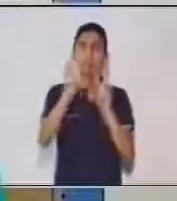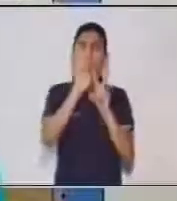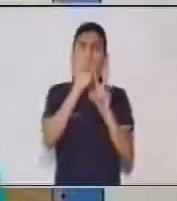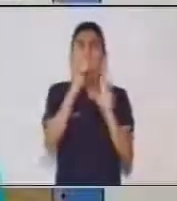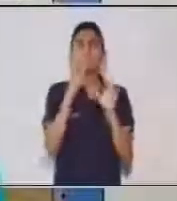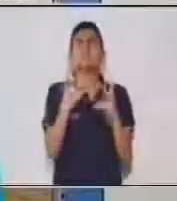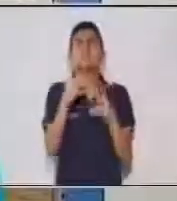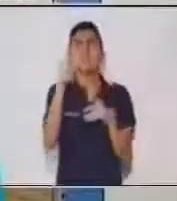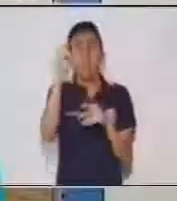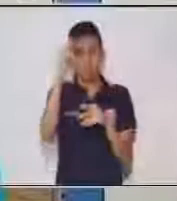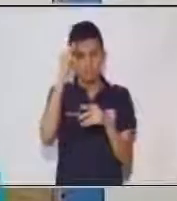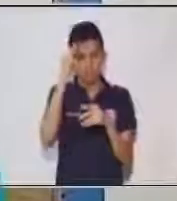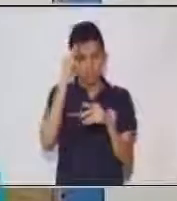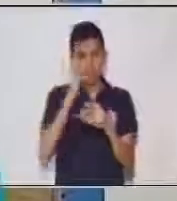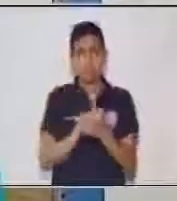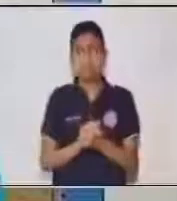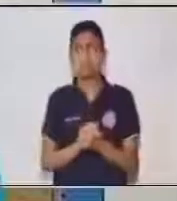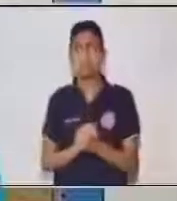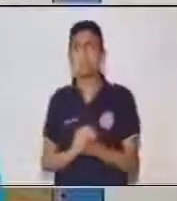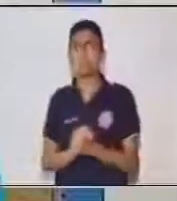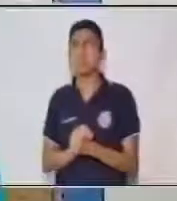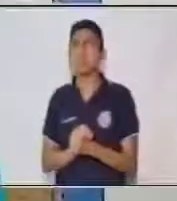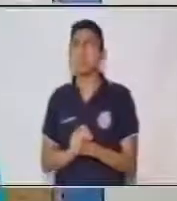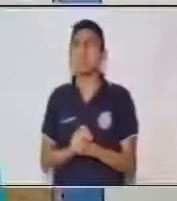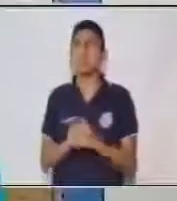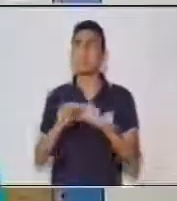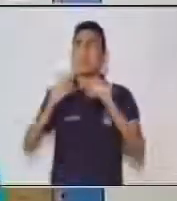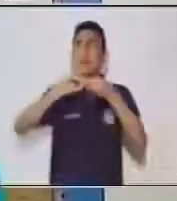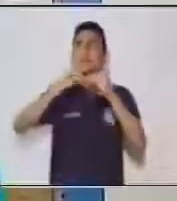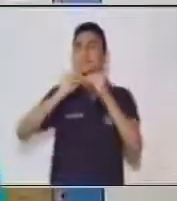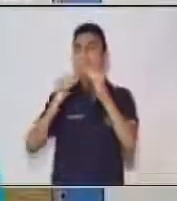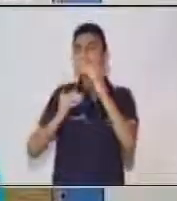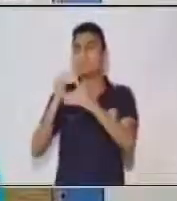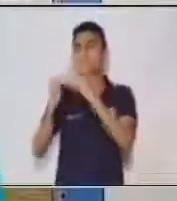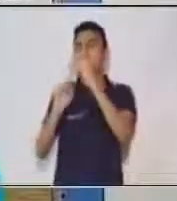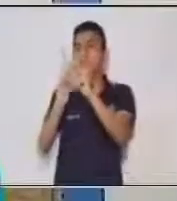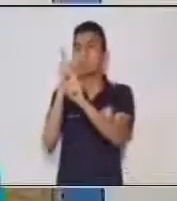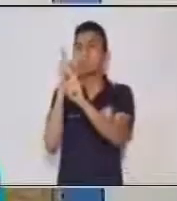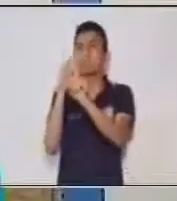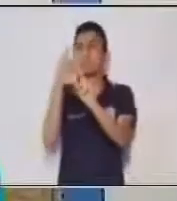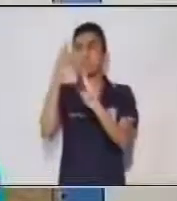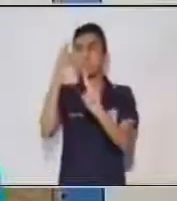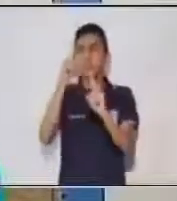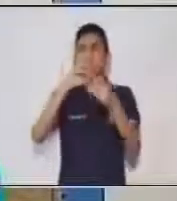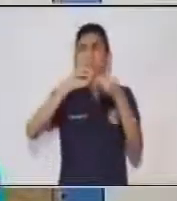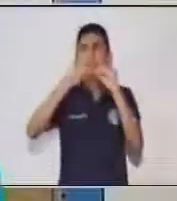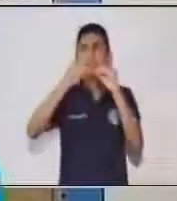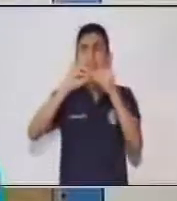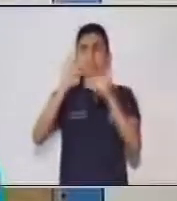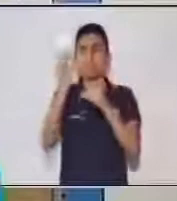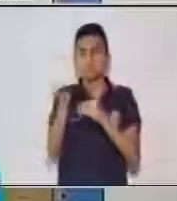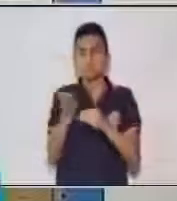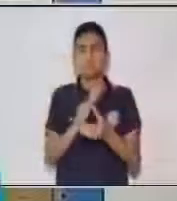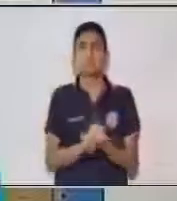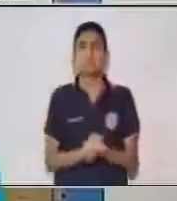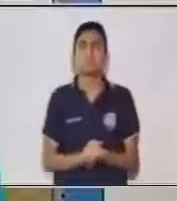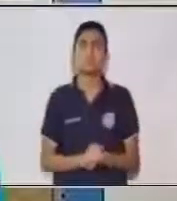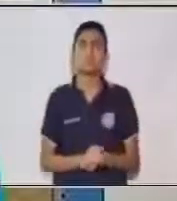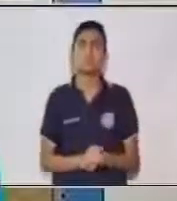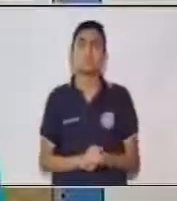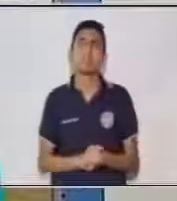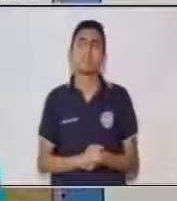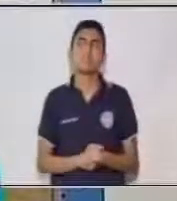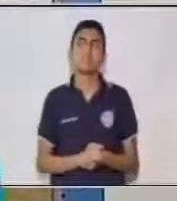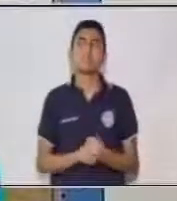recordamos, es una secuencia numérica para determinar los números solicitados. Estos pueden